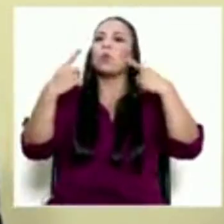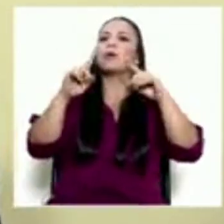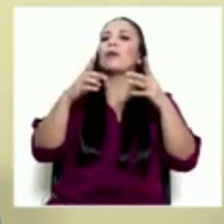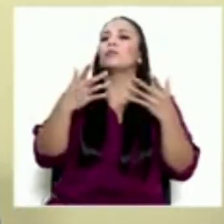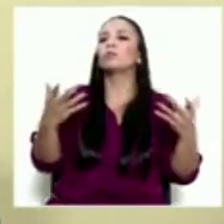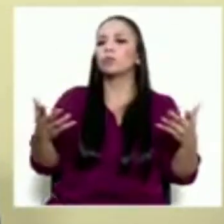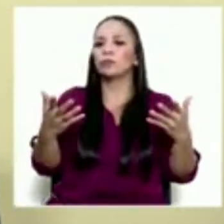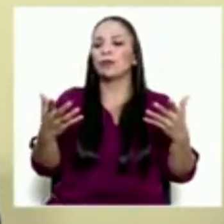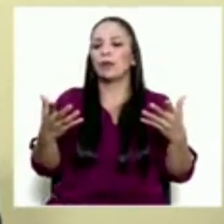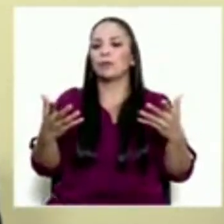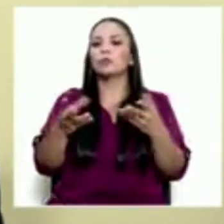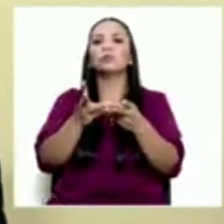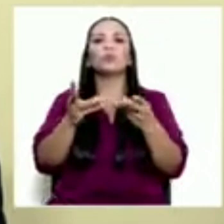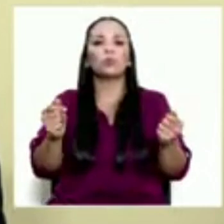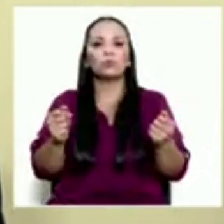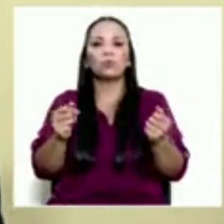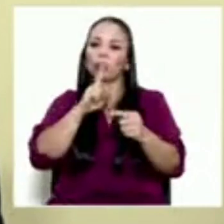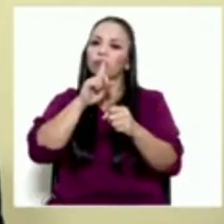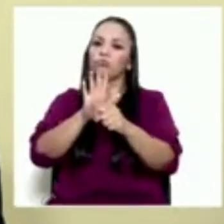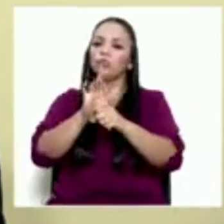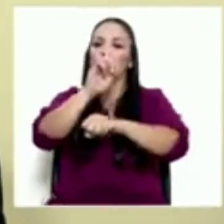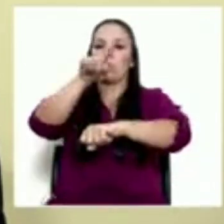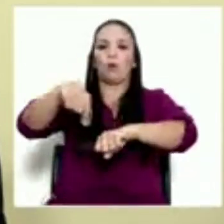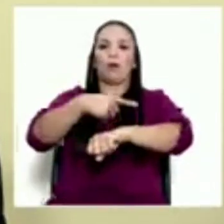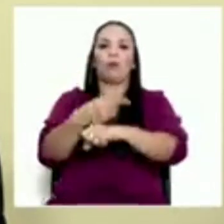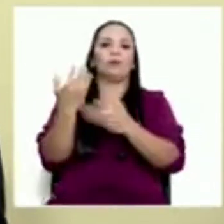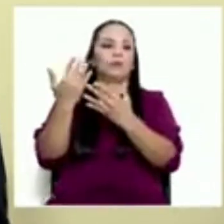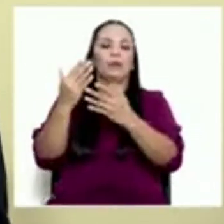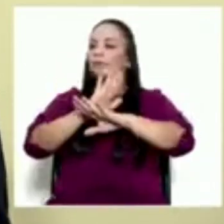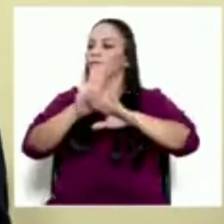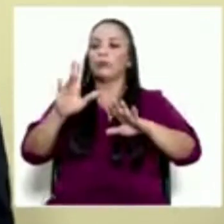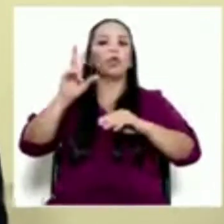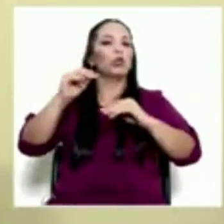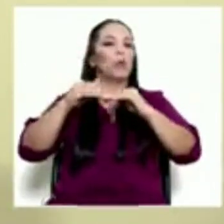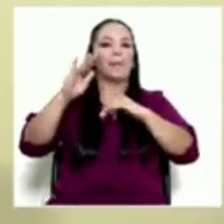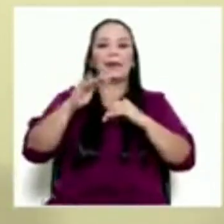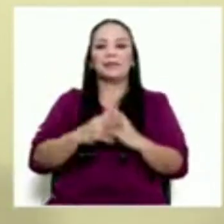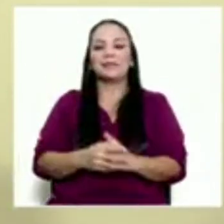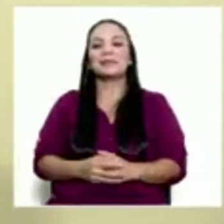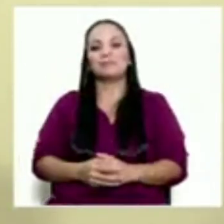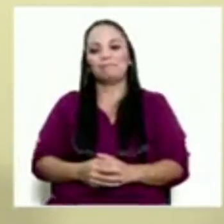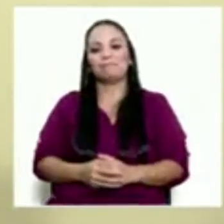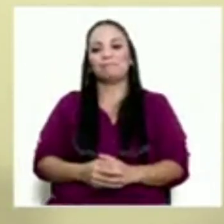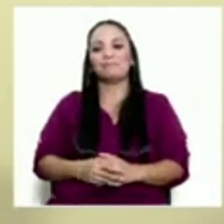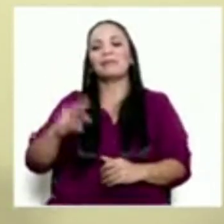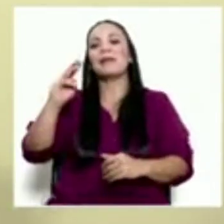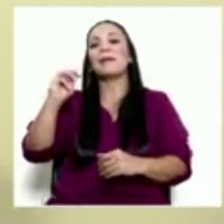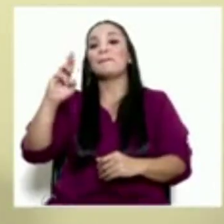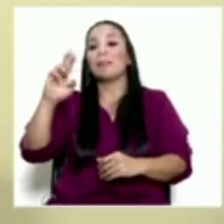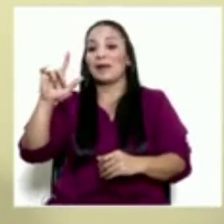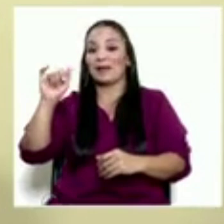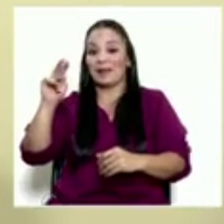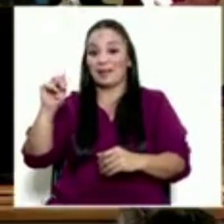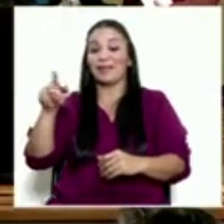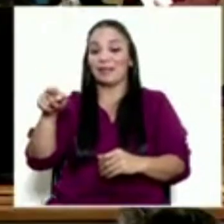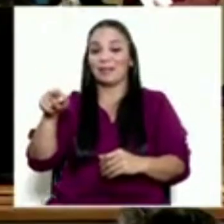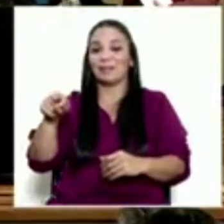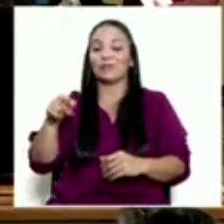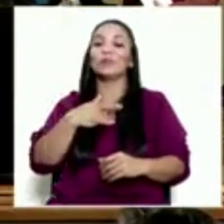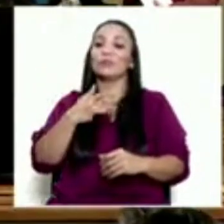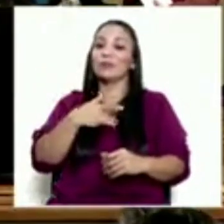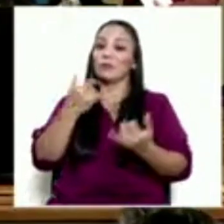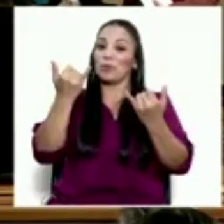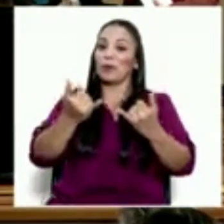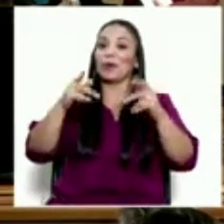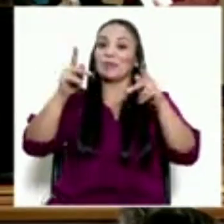es una hora, no más. Así es que, doña Marlene, vamos a tener gente con el reloj